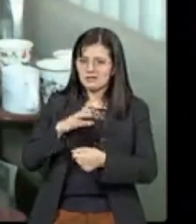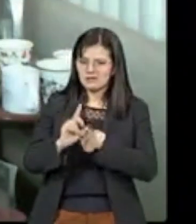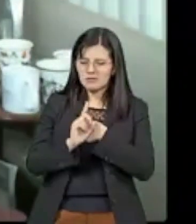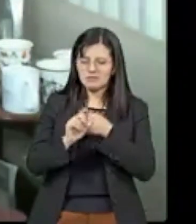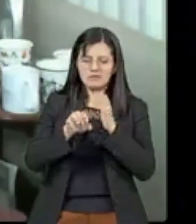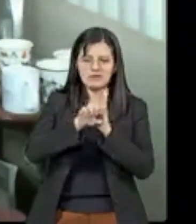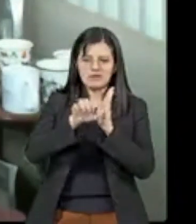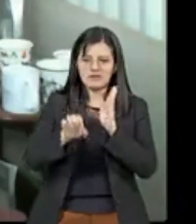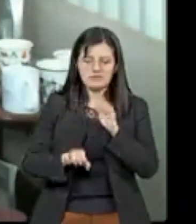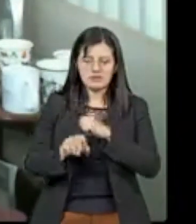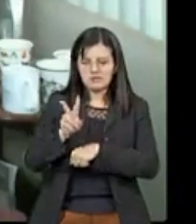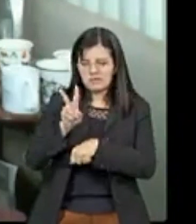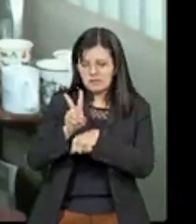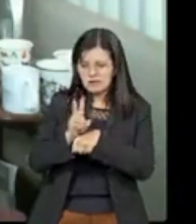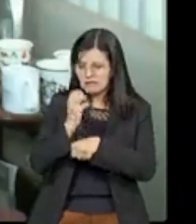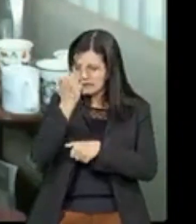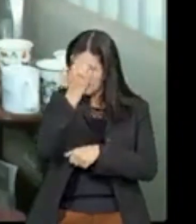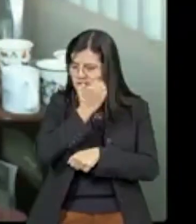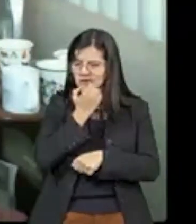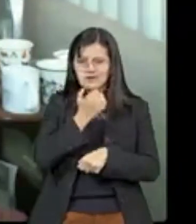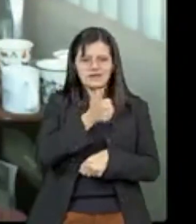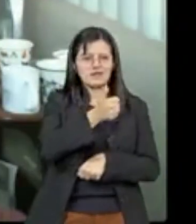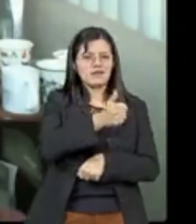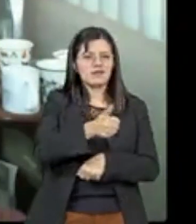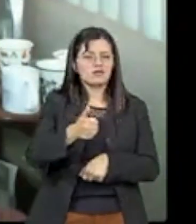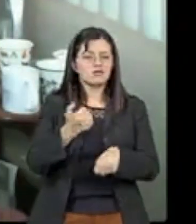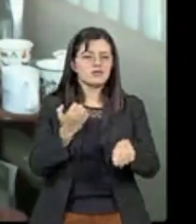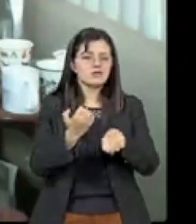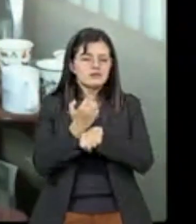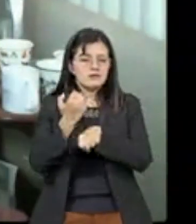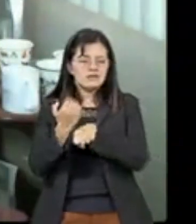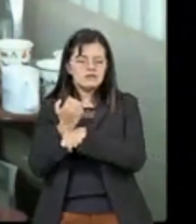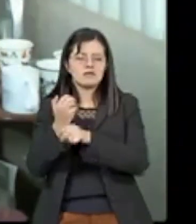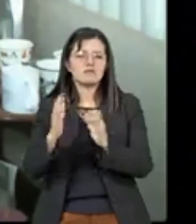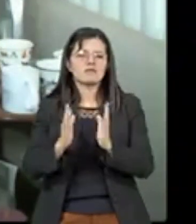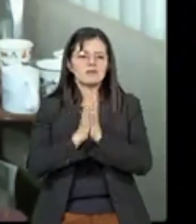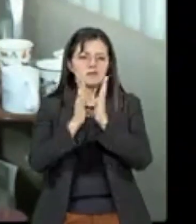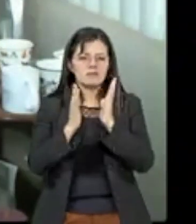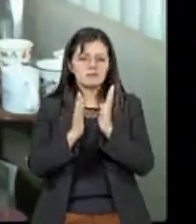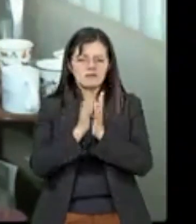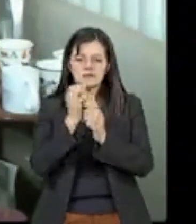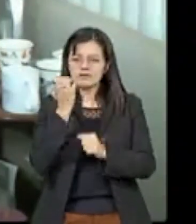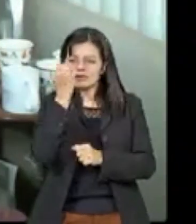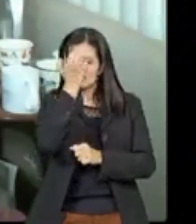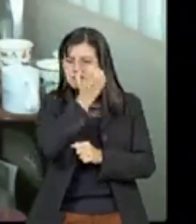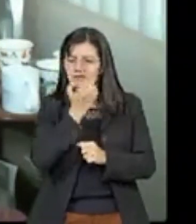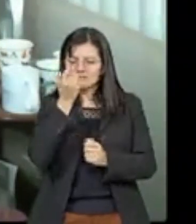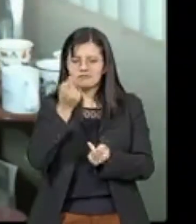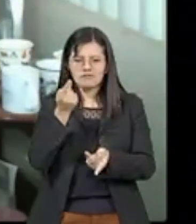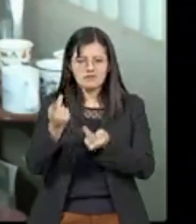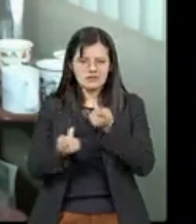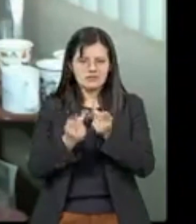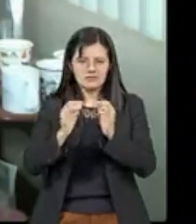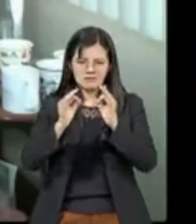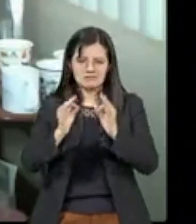las condiciones de cada una de las entidades que participan. Piedad Pérez Morales, RTV Más Noticias.